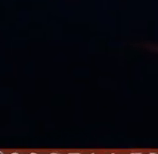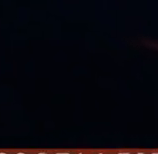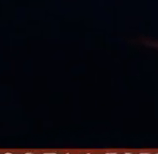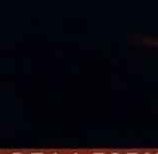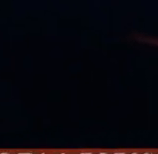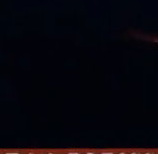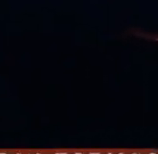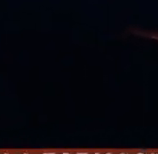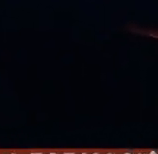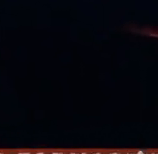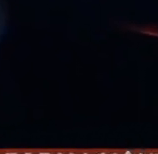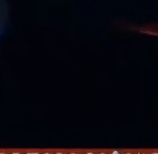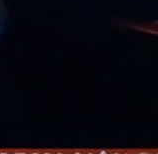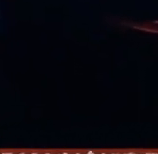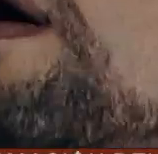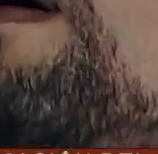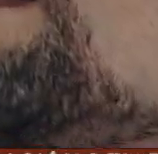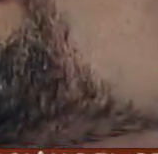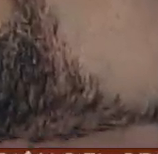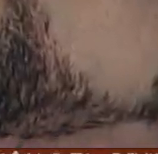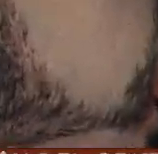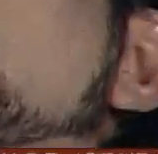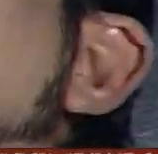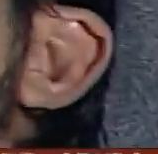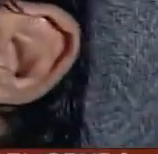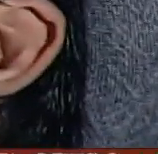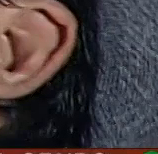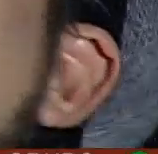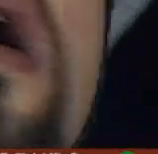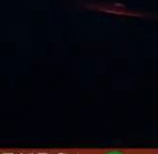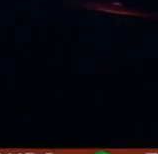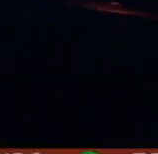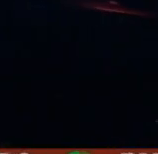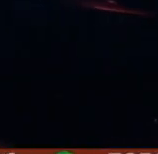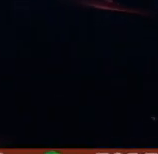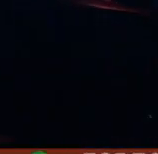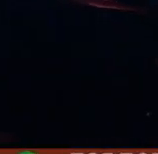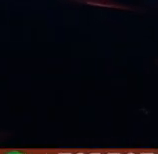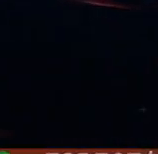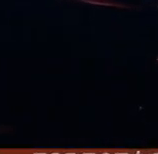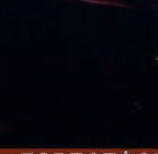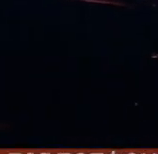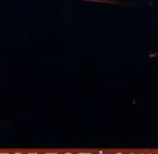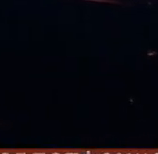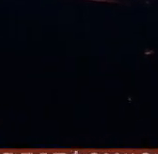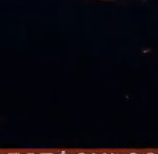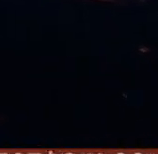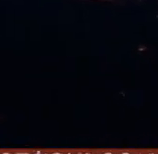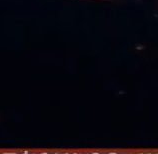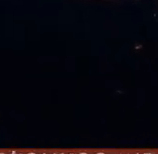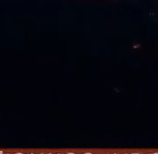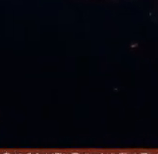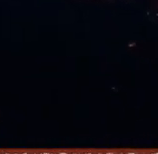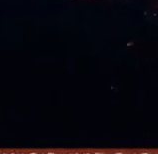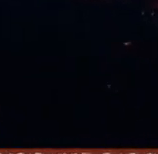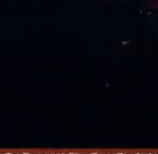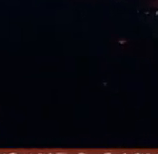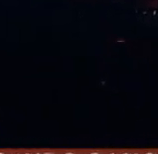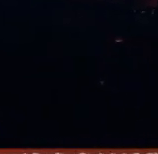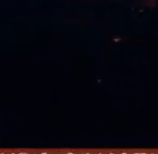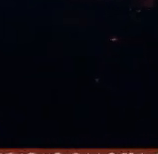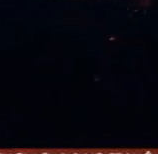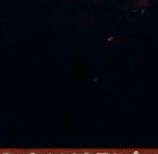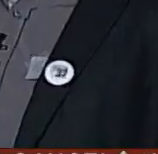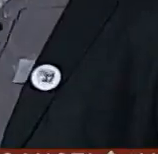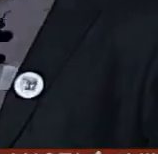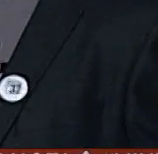y bueno el estreno de Espacios Vintage es el 26 de junio a las 8 de la noche pasado mañana pasado